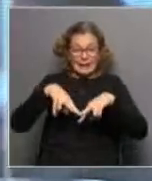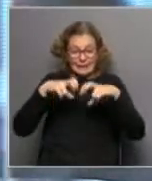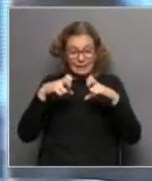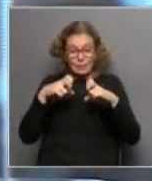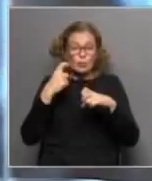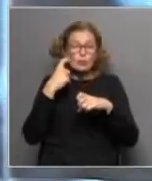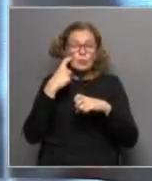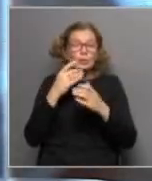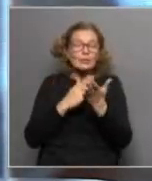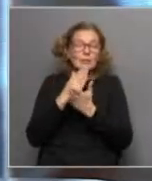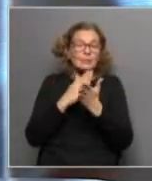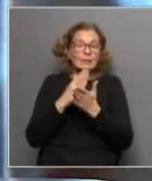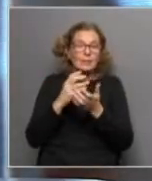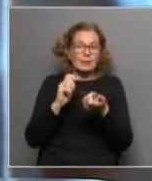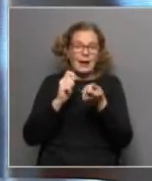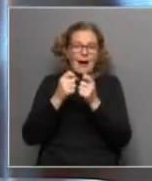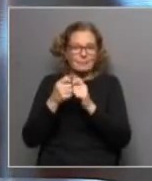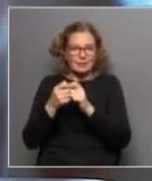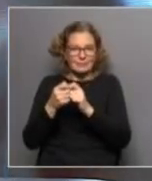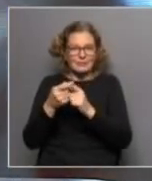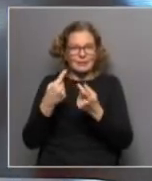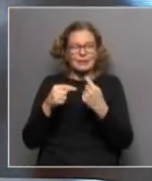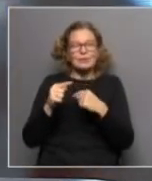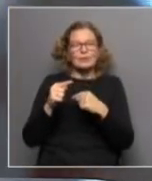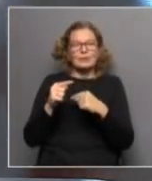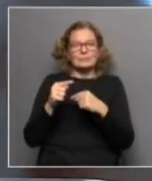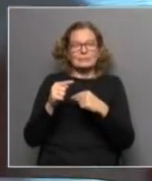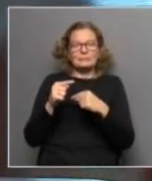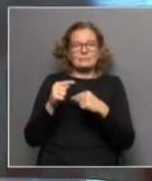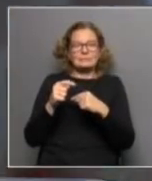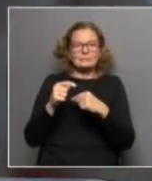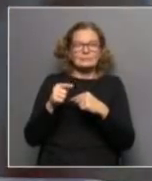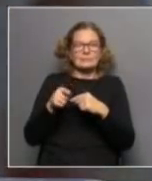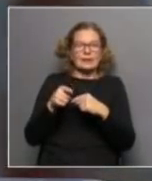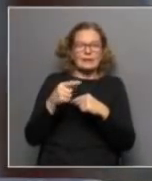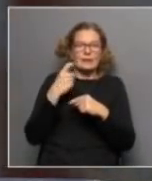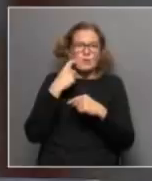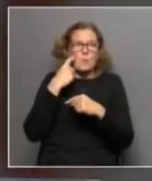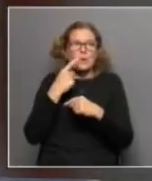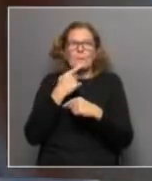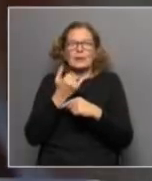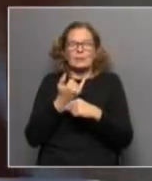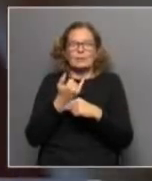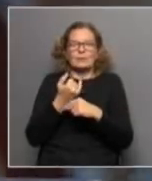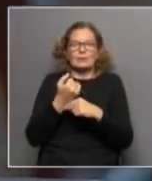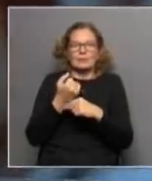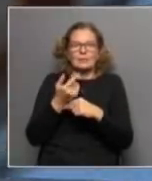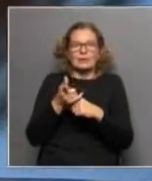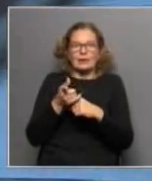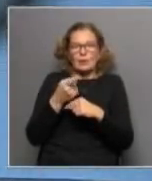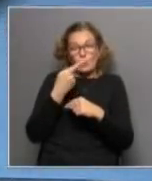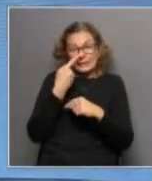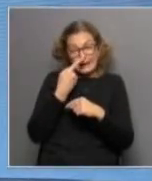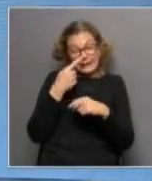umbral que en algún lugar es arbitrario, y por lo tanto, el número en sí mismo es relevante, es